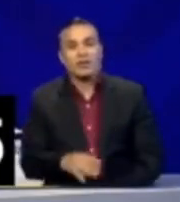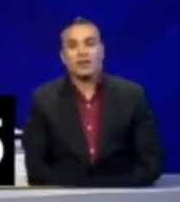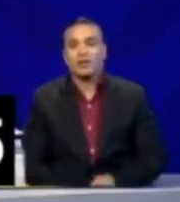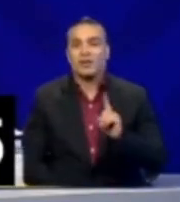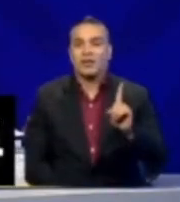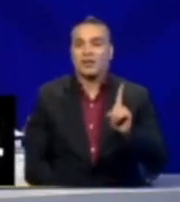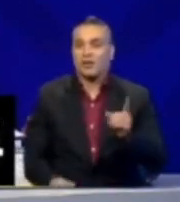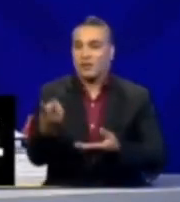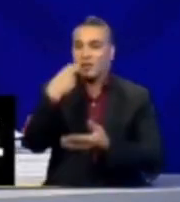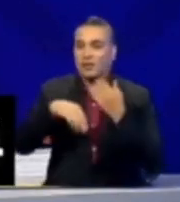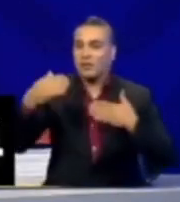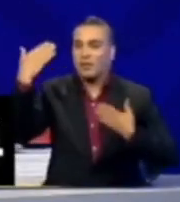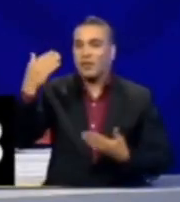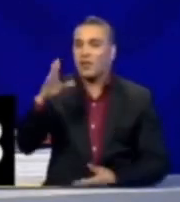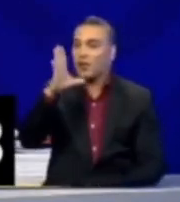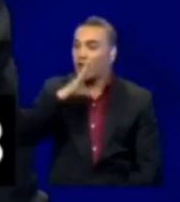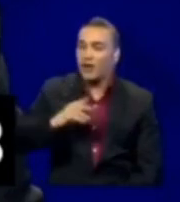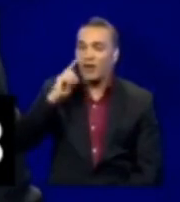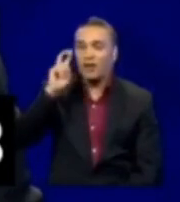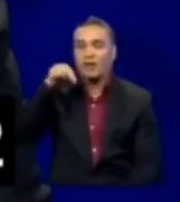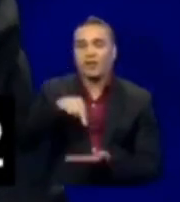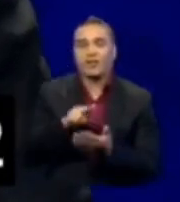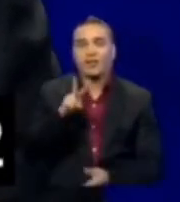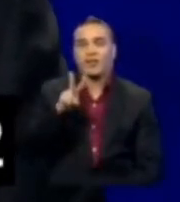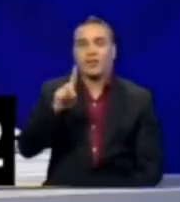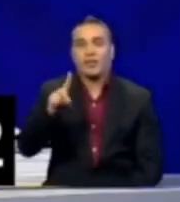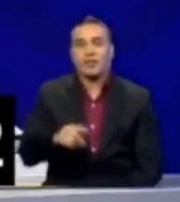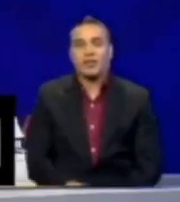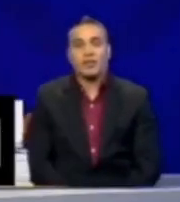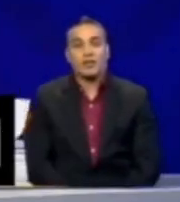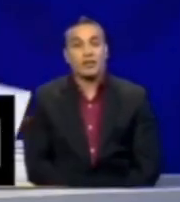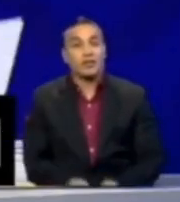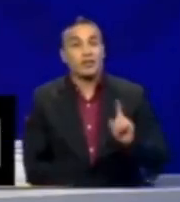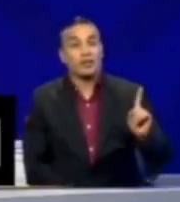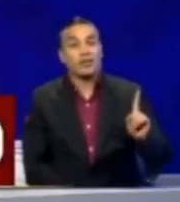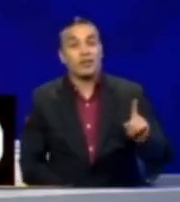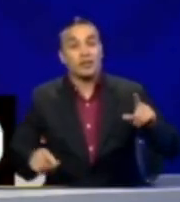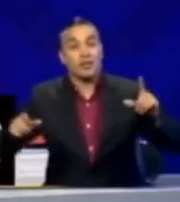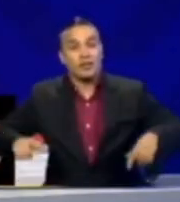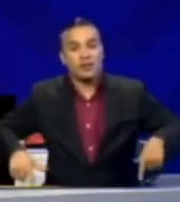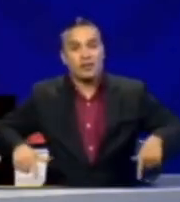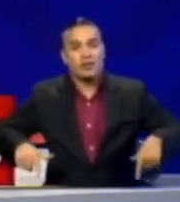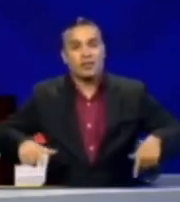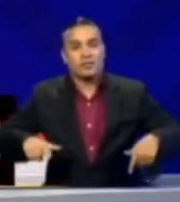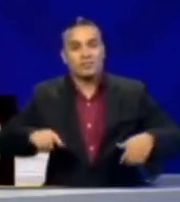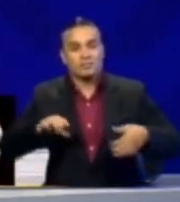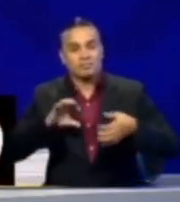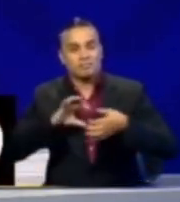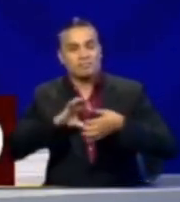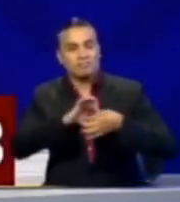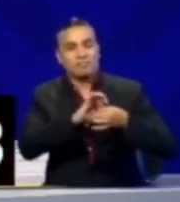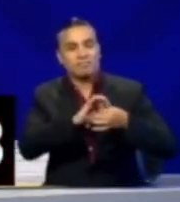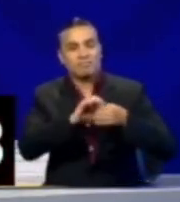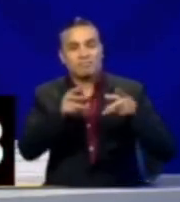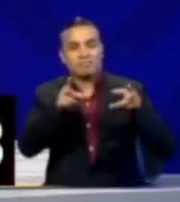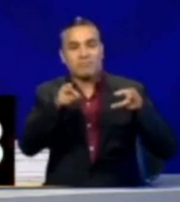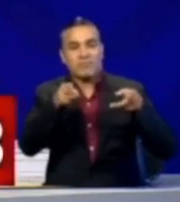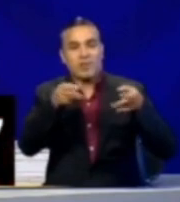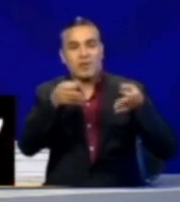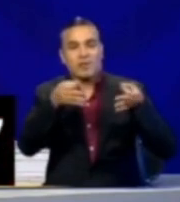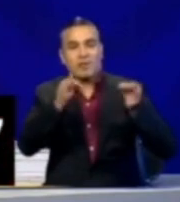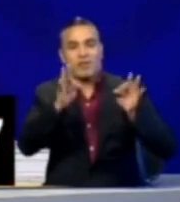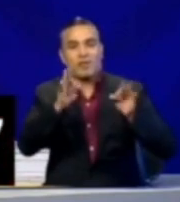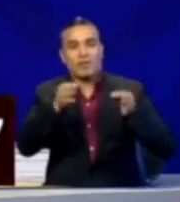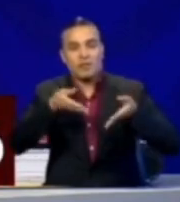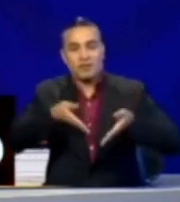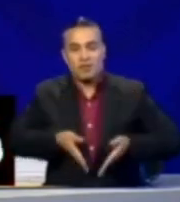Y tú eres el hijo político de Correa en el 2021. Tú y Lenín Moreno comparten la misma partida de